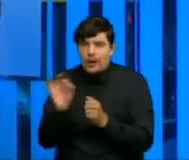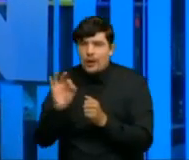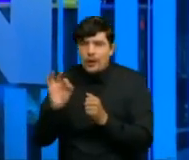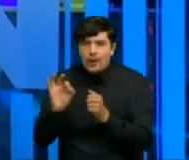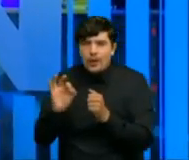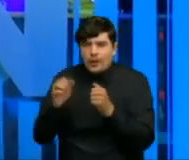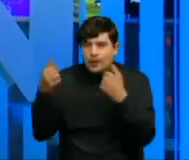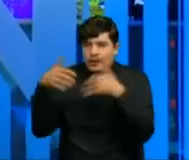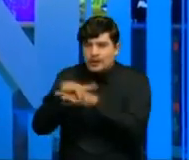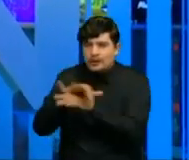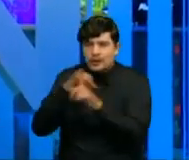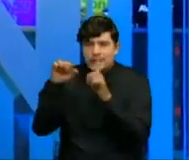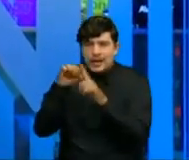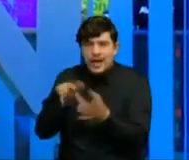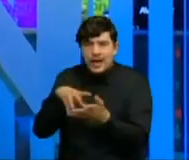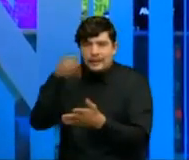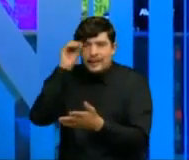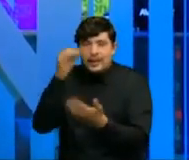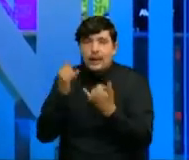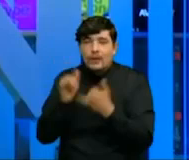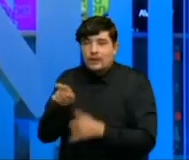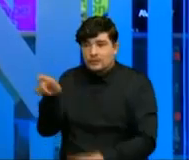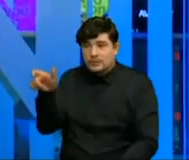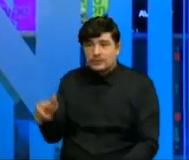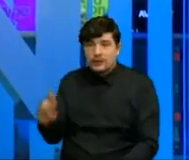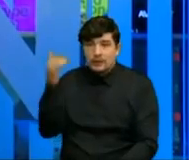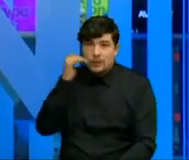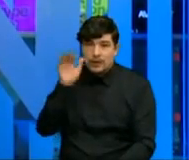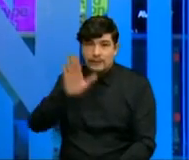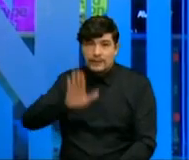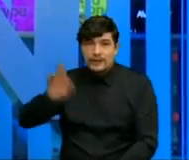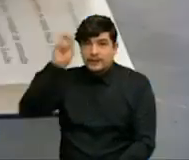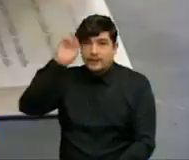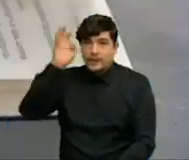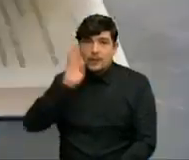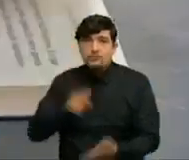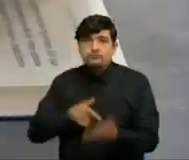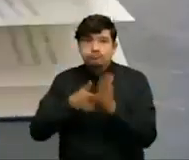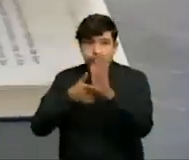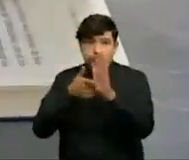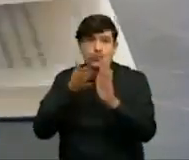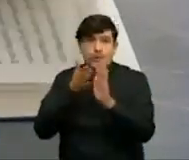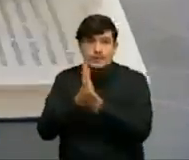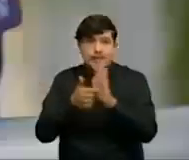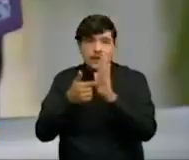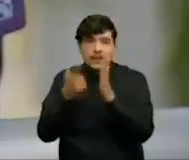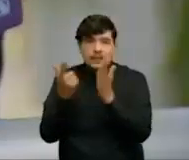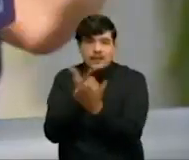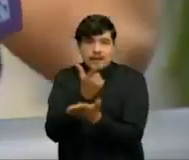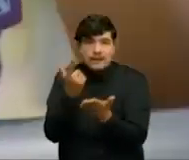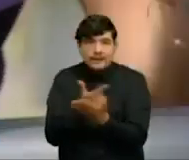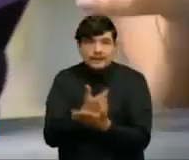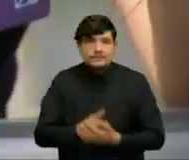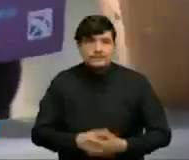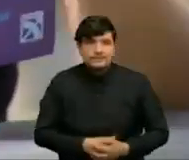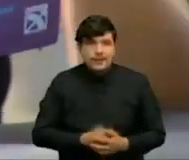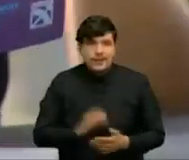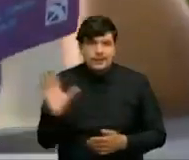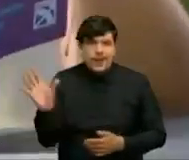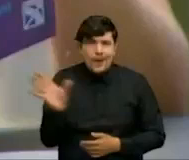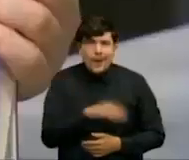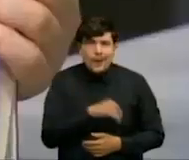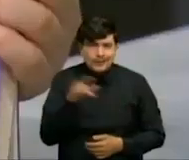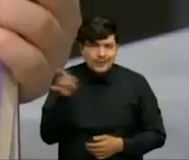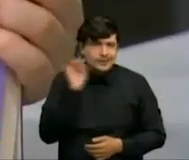presenta su libro que habla de estos mitos y verdades. Todos hemos escuchado la frase célebre, no coma cuento, pues